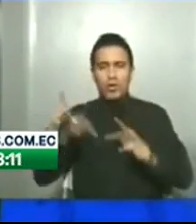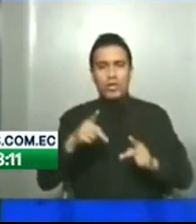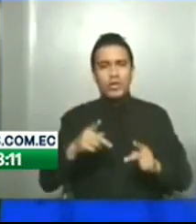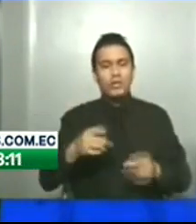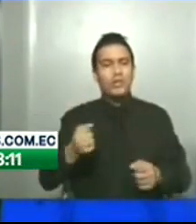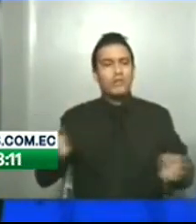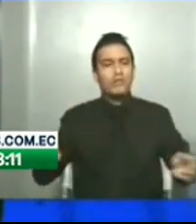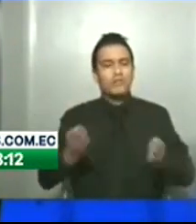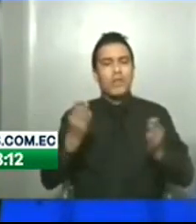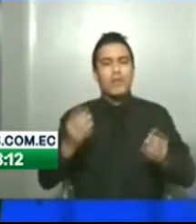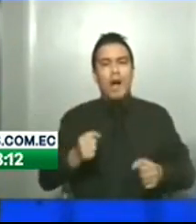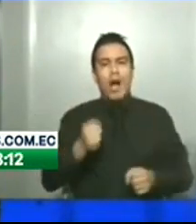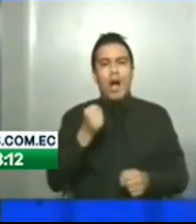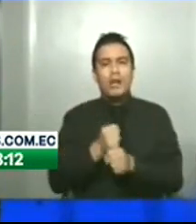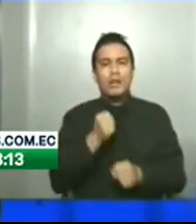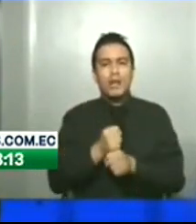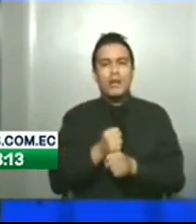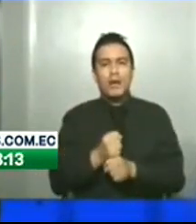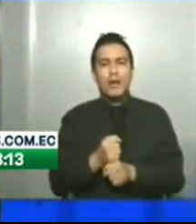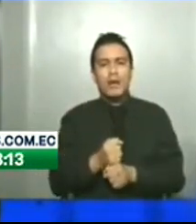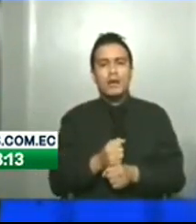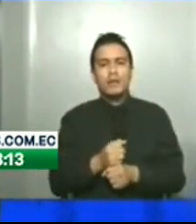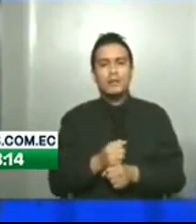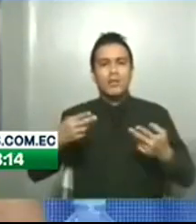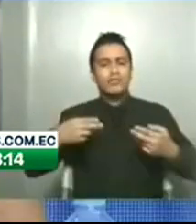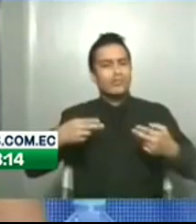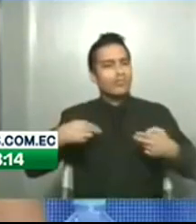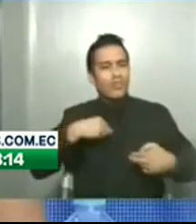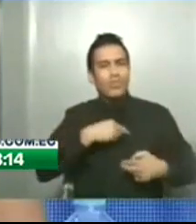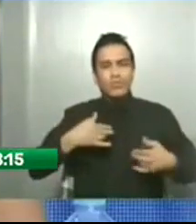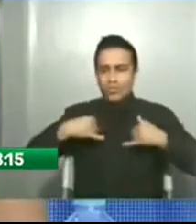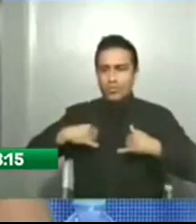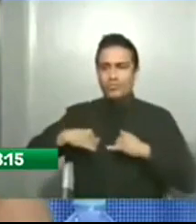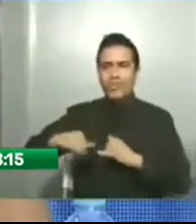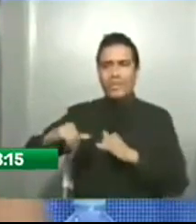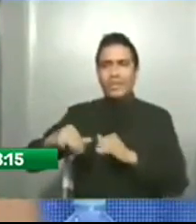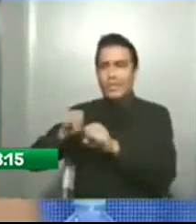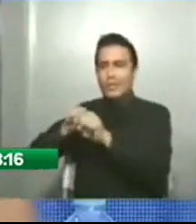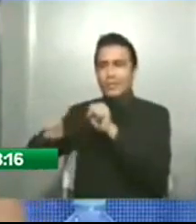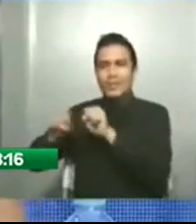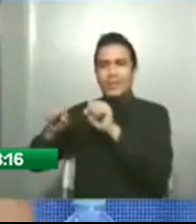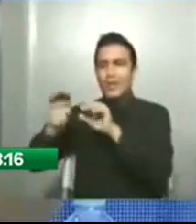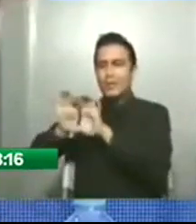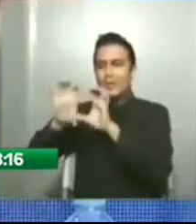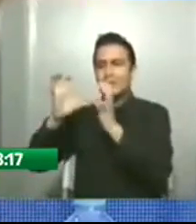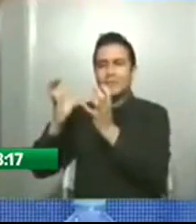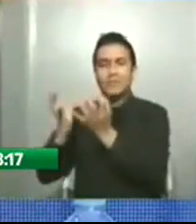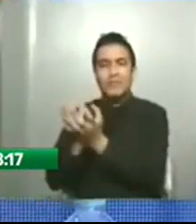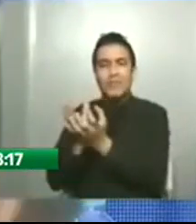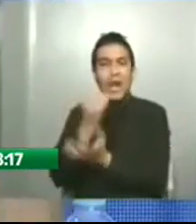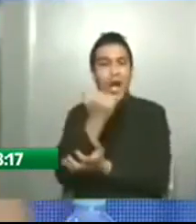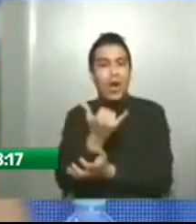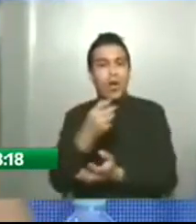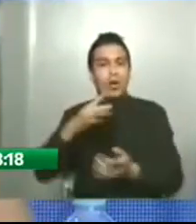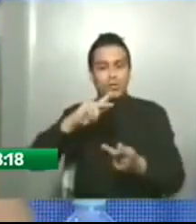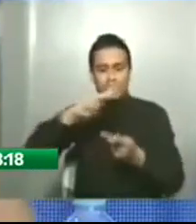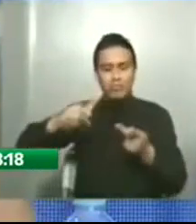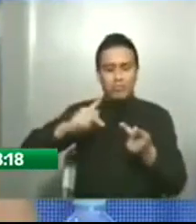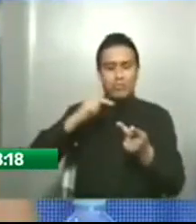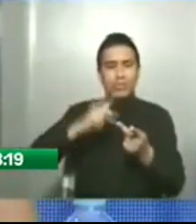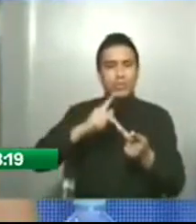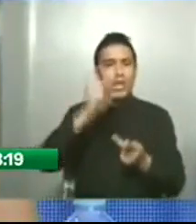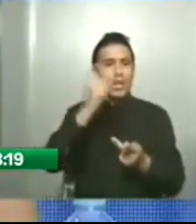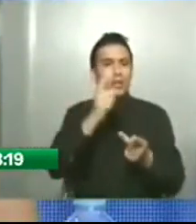hidrográficas y en la liberación y en la limpieza de todos los canales. Es hora de que hoy la prefectura cambie de vía y podamos